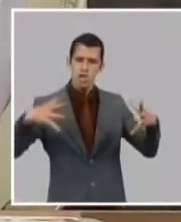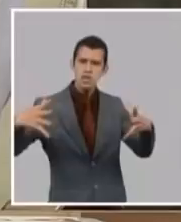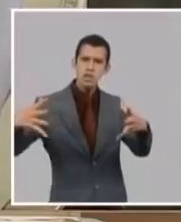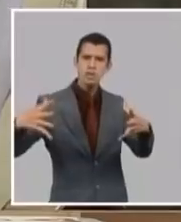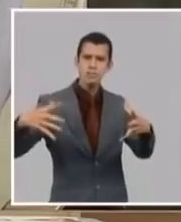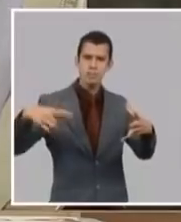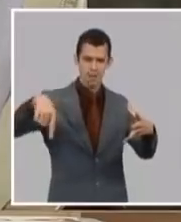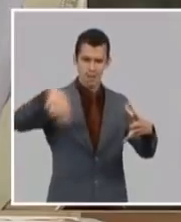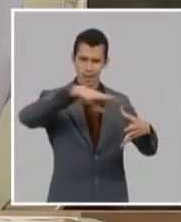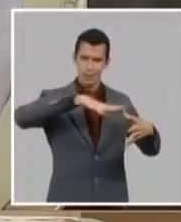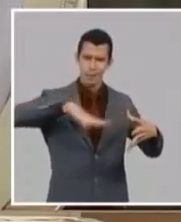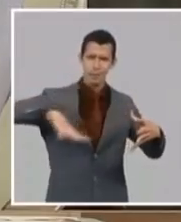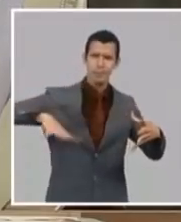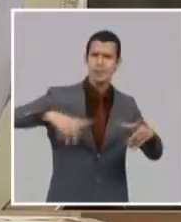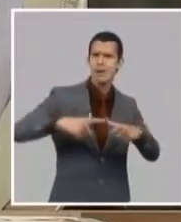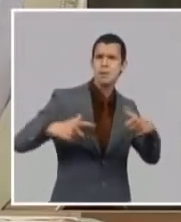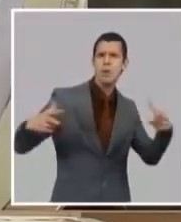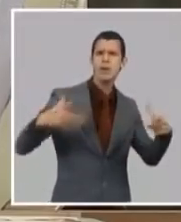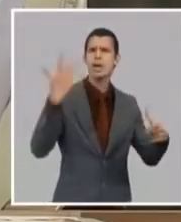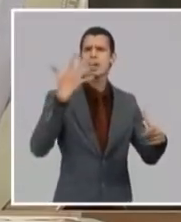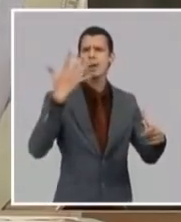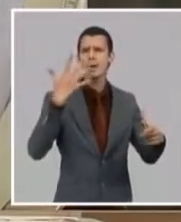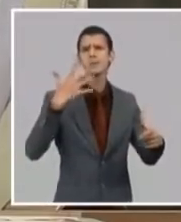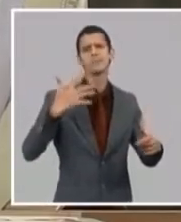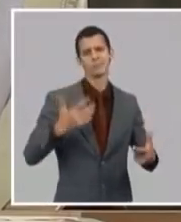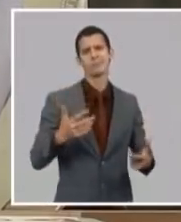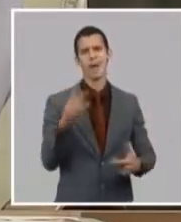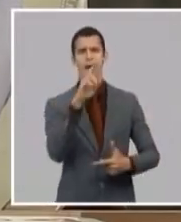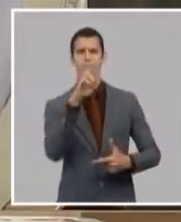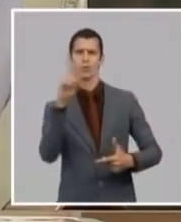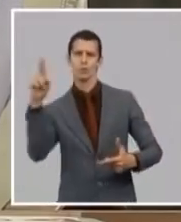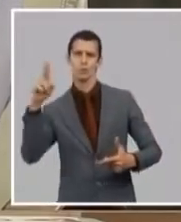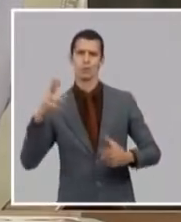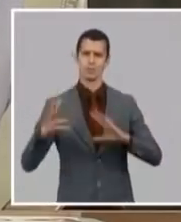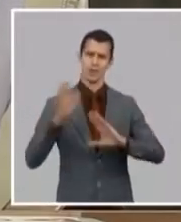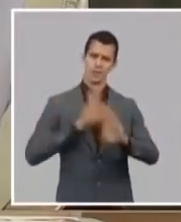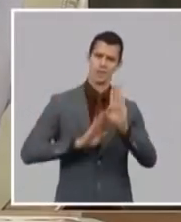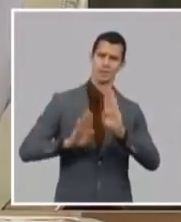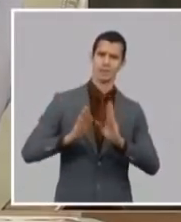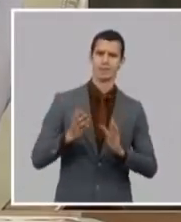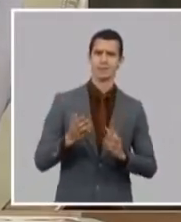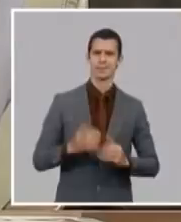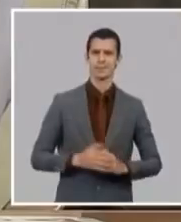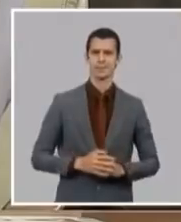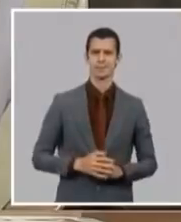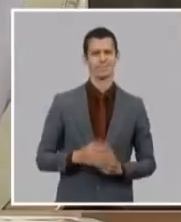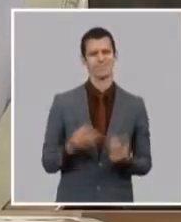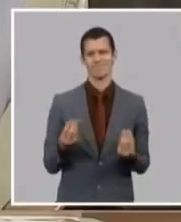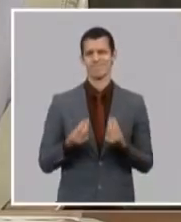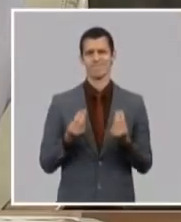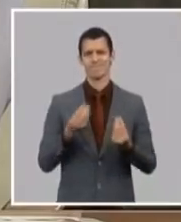como se empobrece un país que apoya planes como eso como se empobrecen también y se